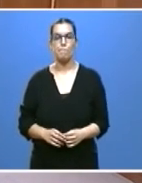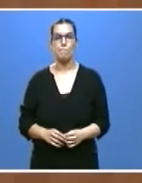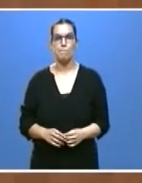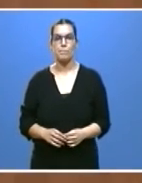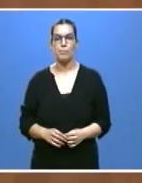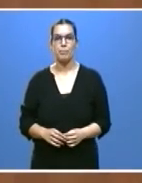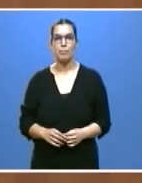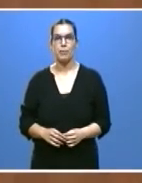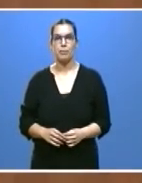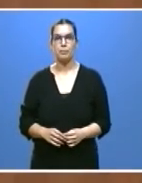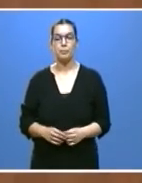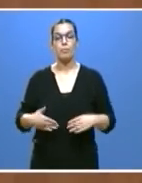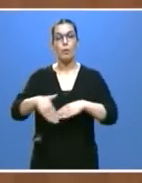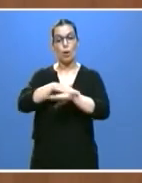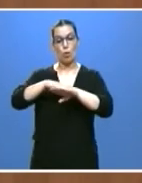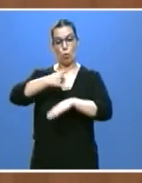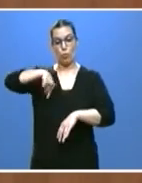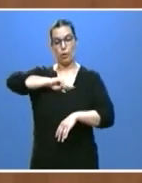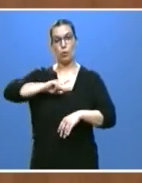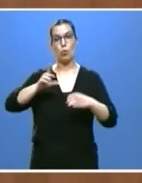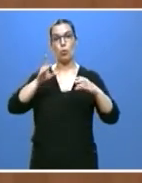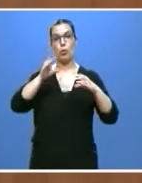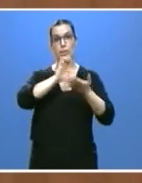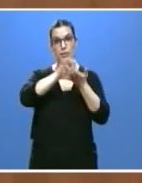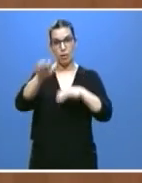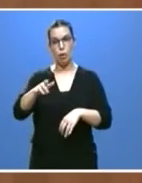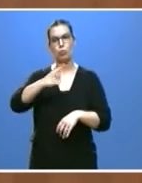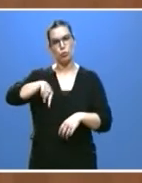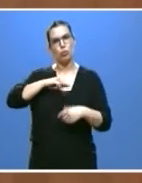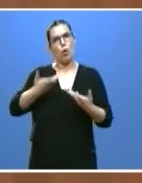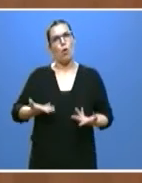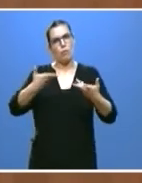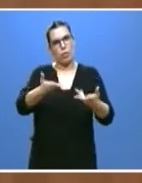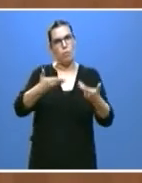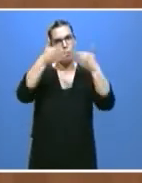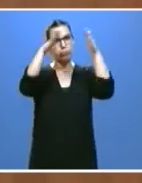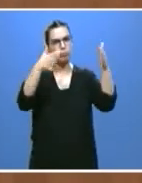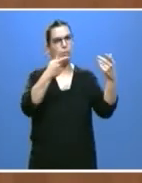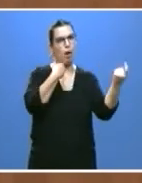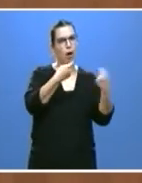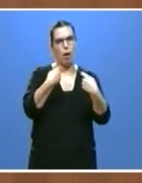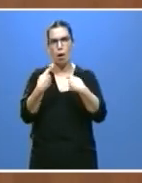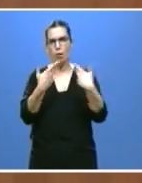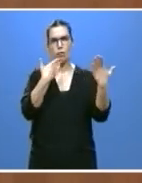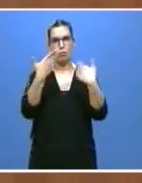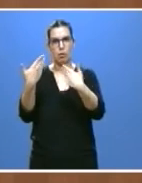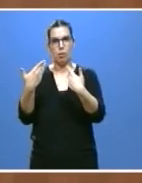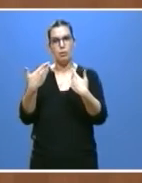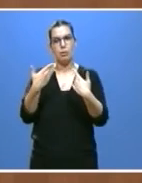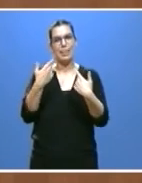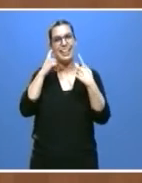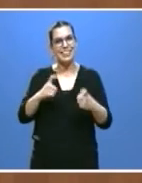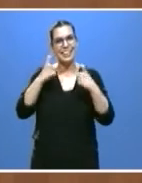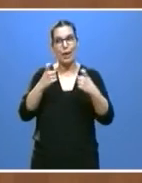en el gobierno de Castilla y León estamos dispuestos a ello podemos seguir siendo ejemplo para España